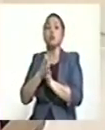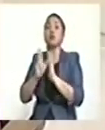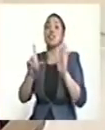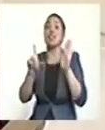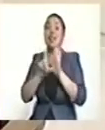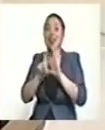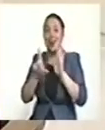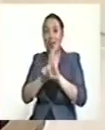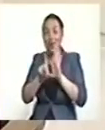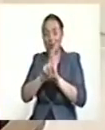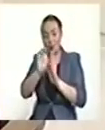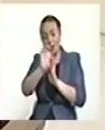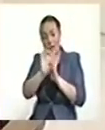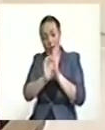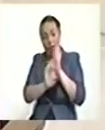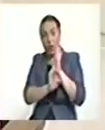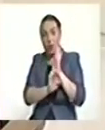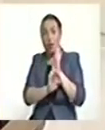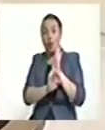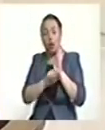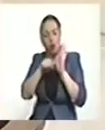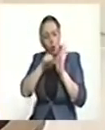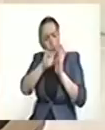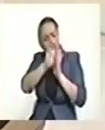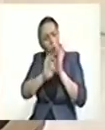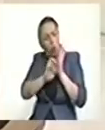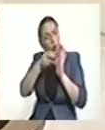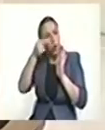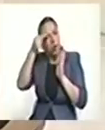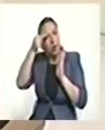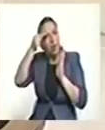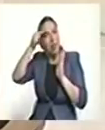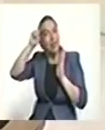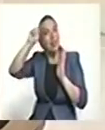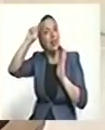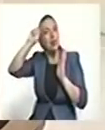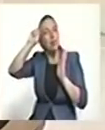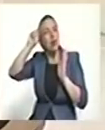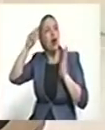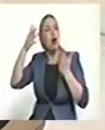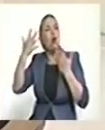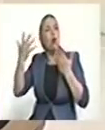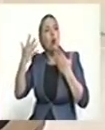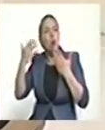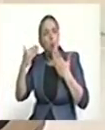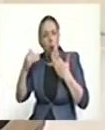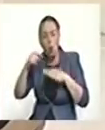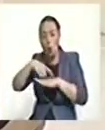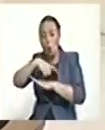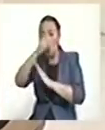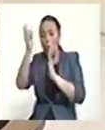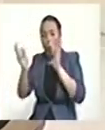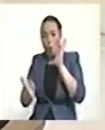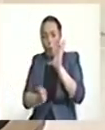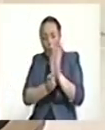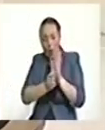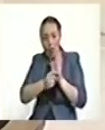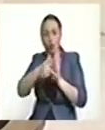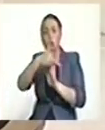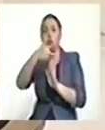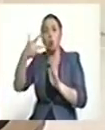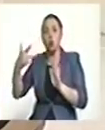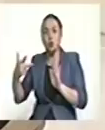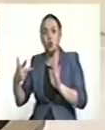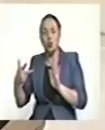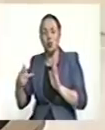estatutarias se interpretan en el sentido lato como parte del bloque de constitucionalidad. Y